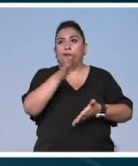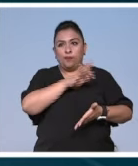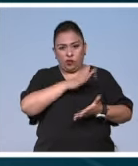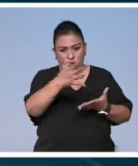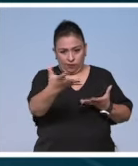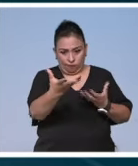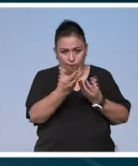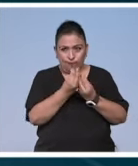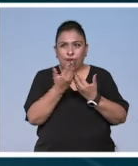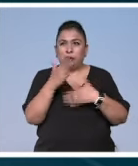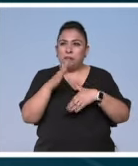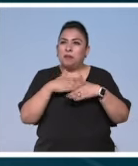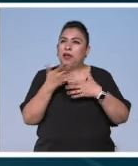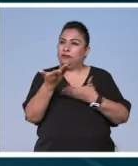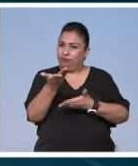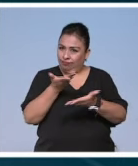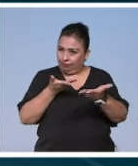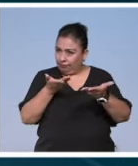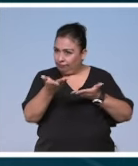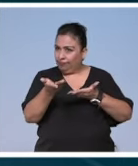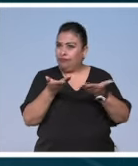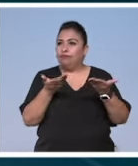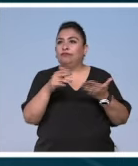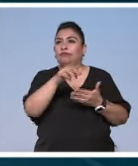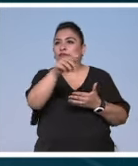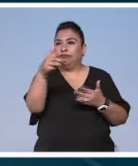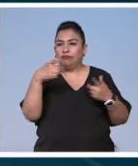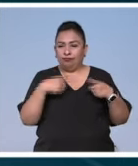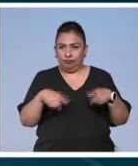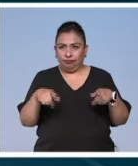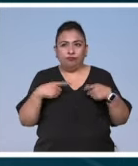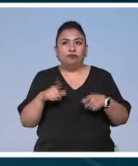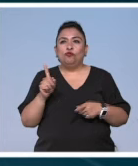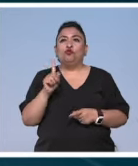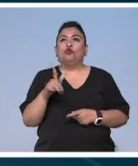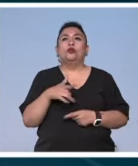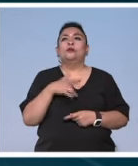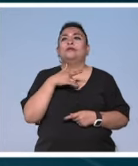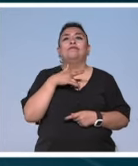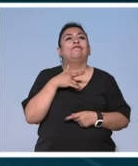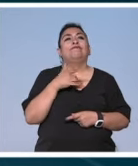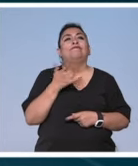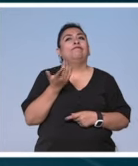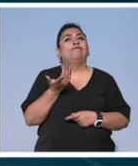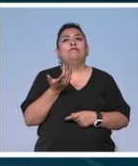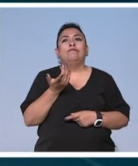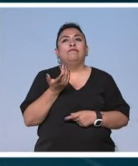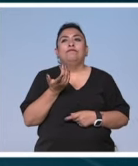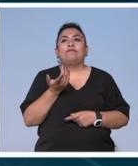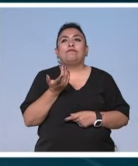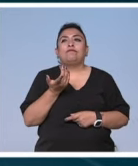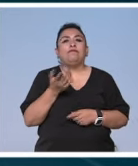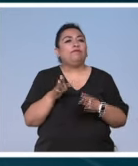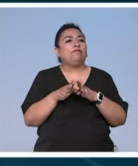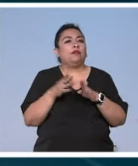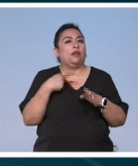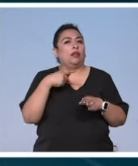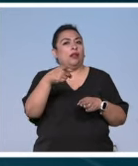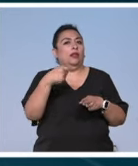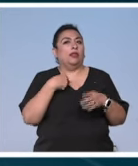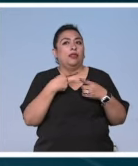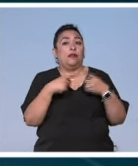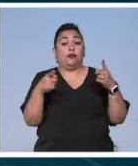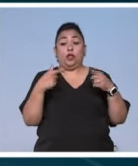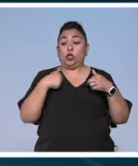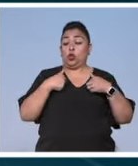como más compartida con las demás personas y que no se sienta esto como esta distinción de